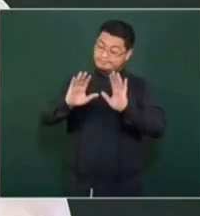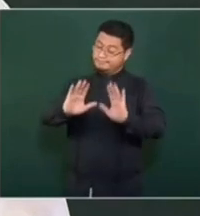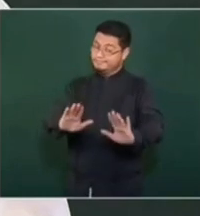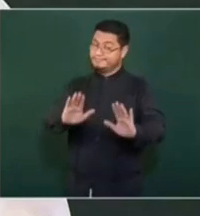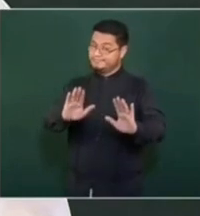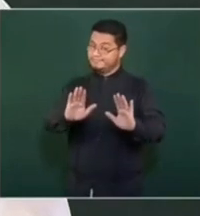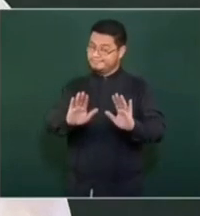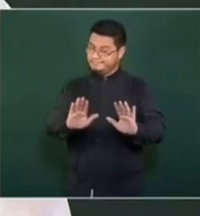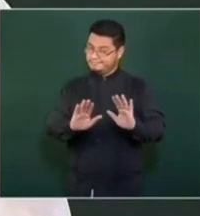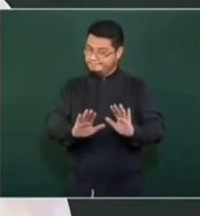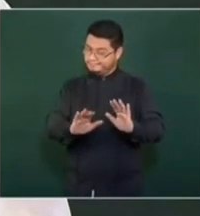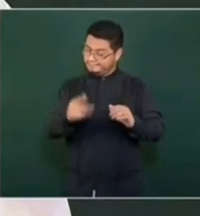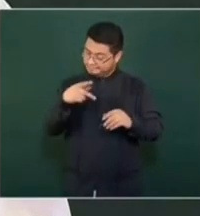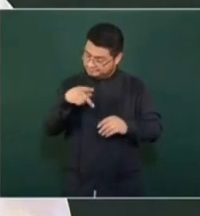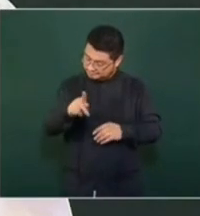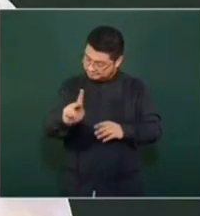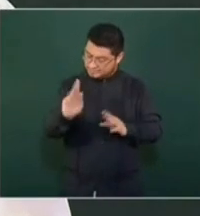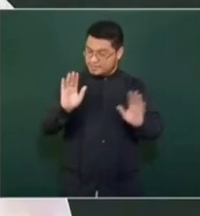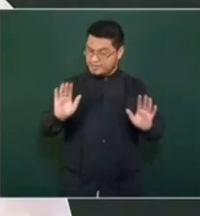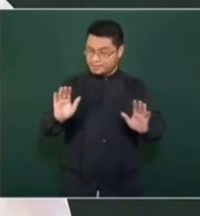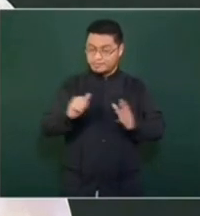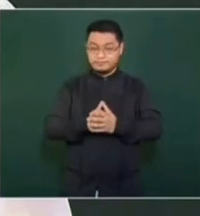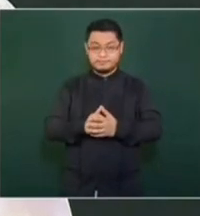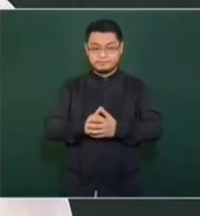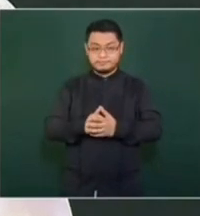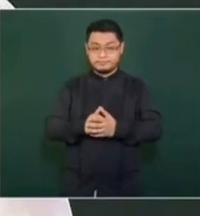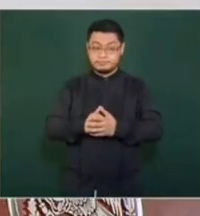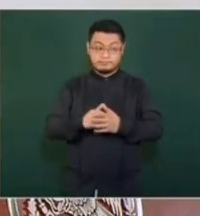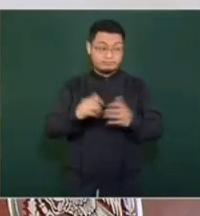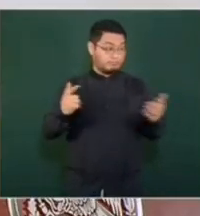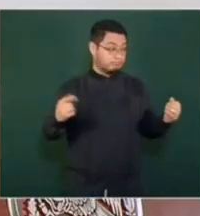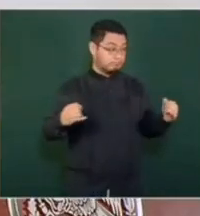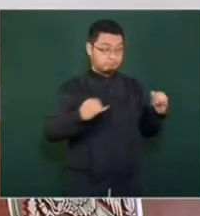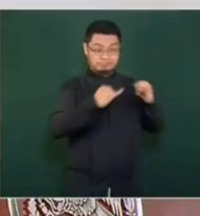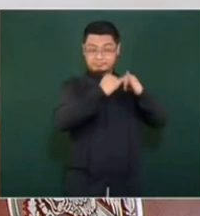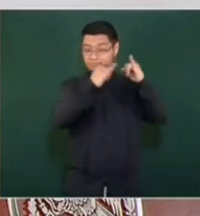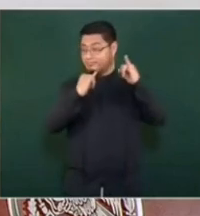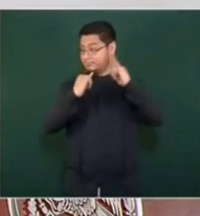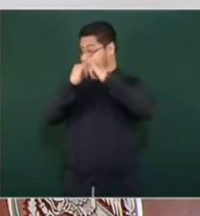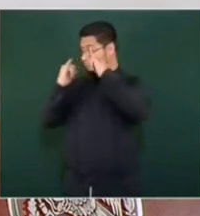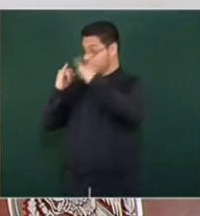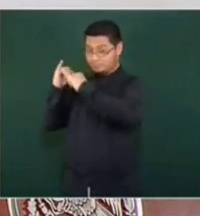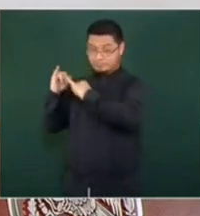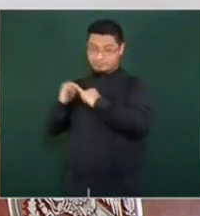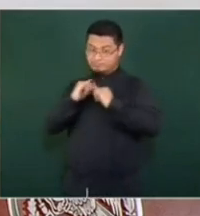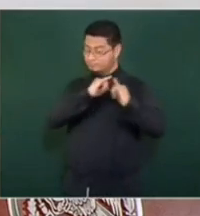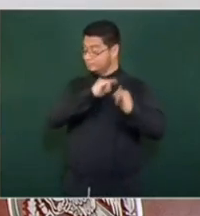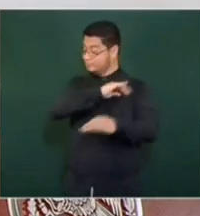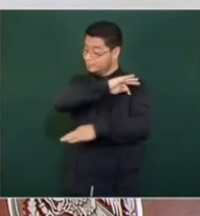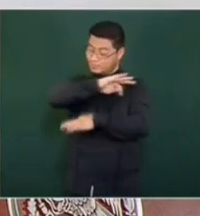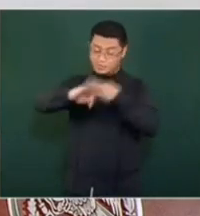todas las instituciones requieren renovarse.